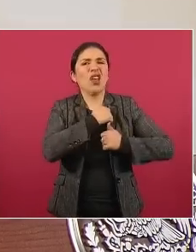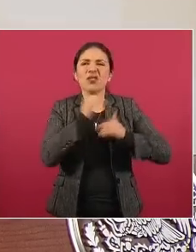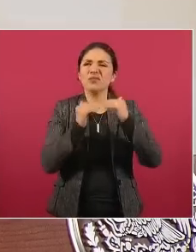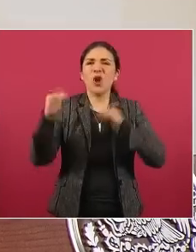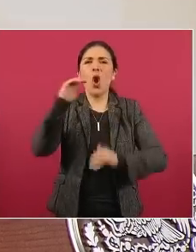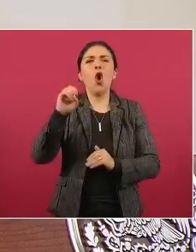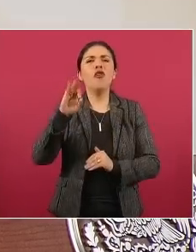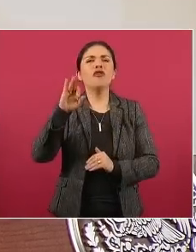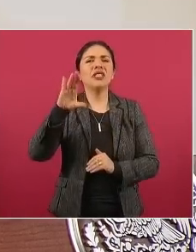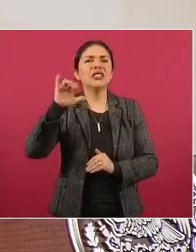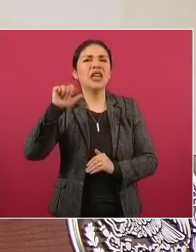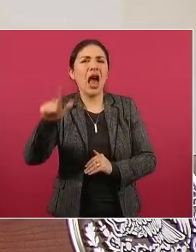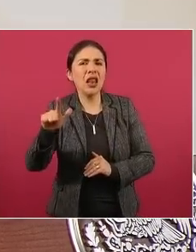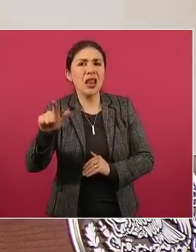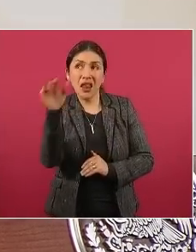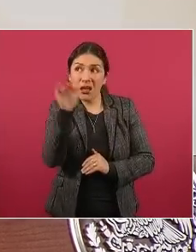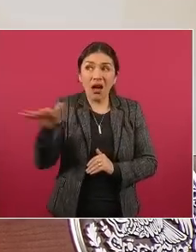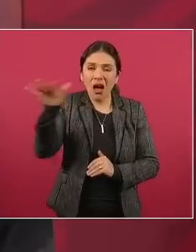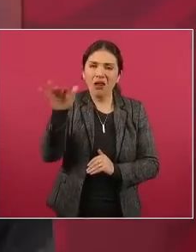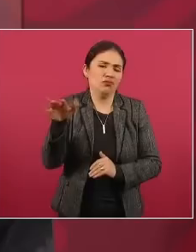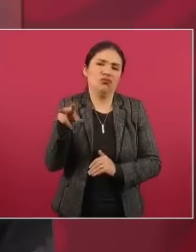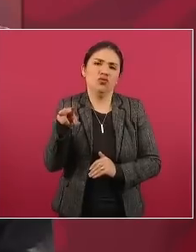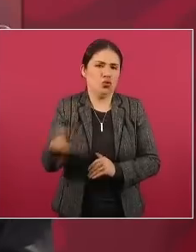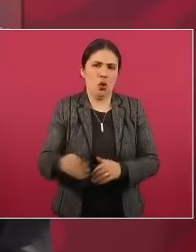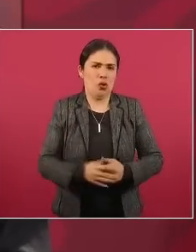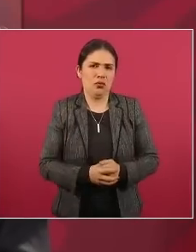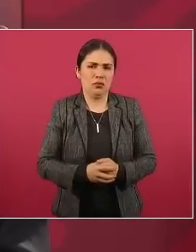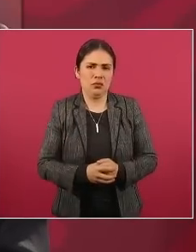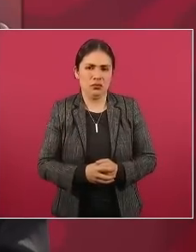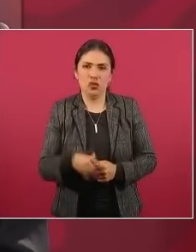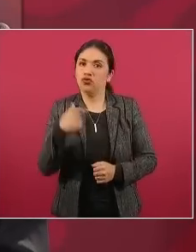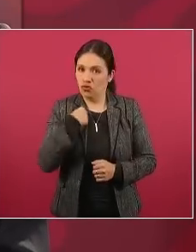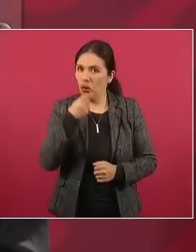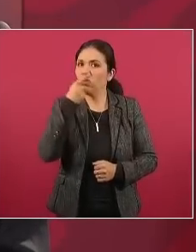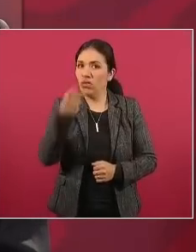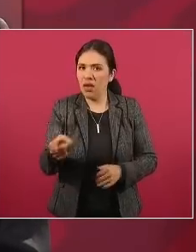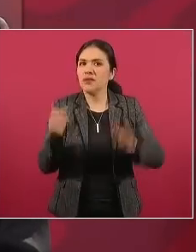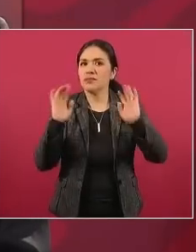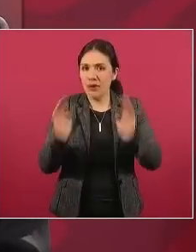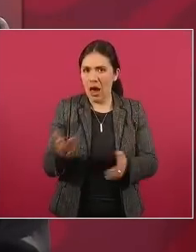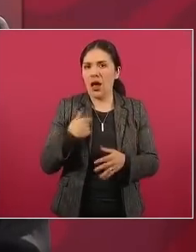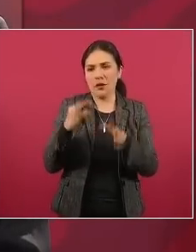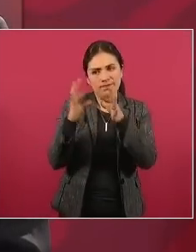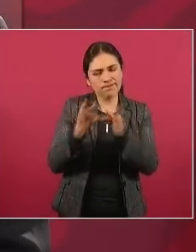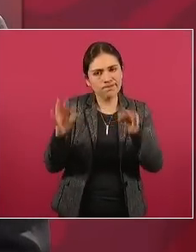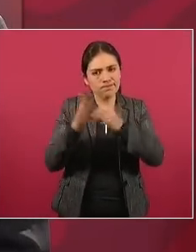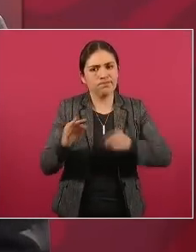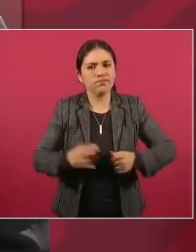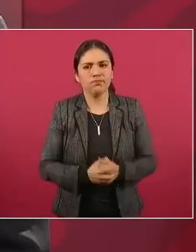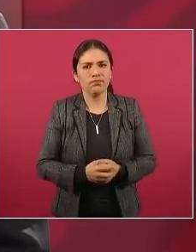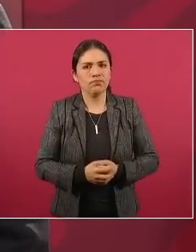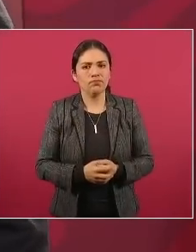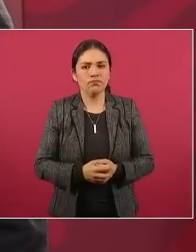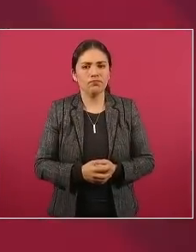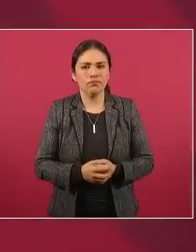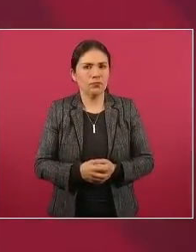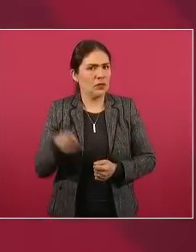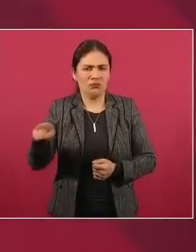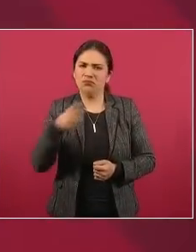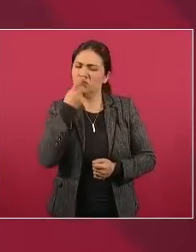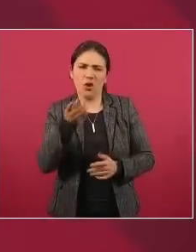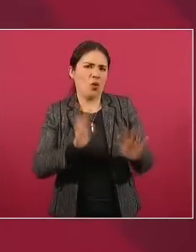descascaronados por no decir lo más feo y como él no tiene cascarones entonces se va por esa no señor